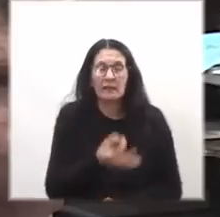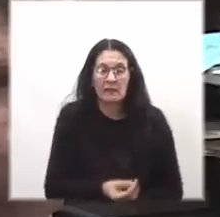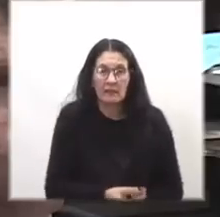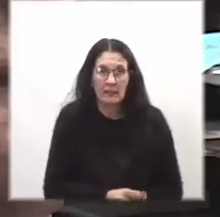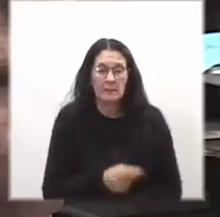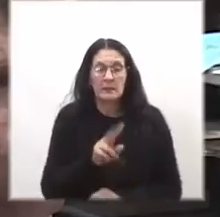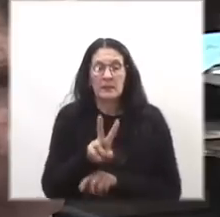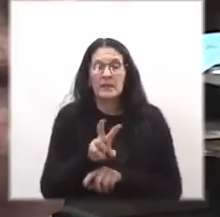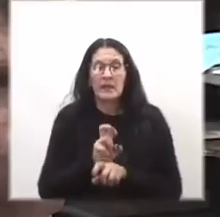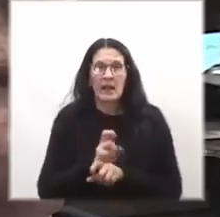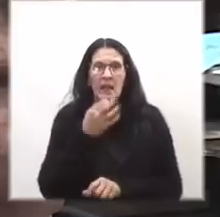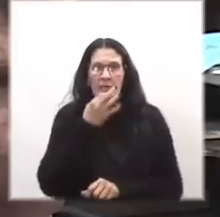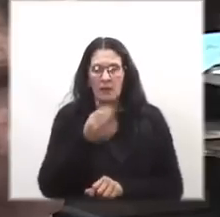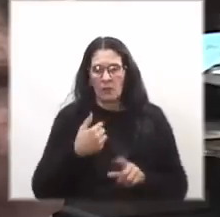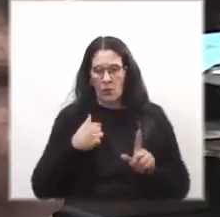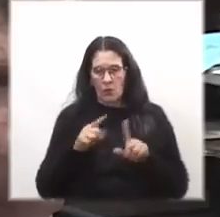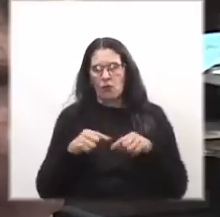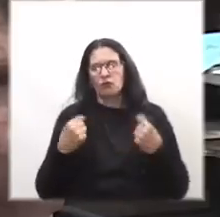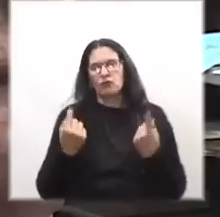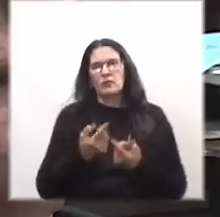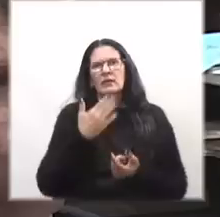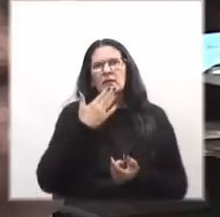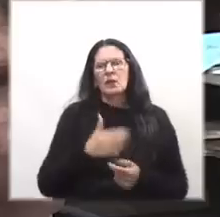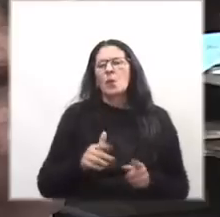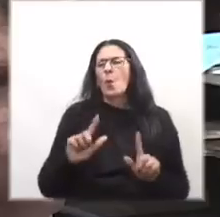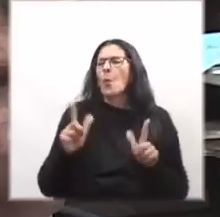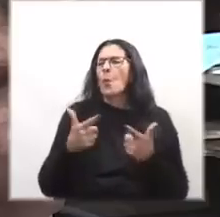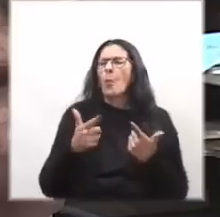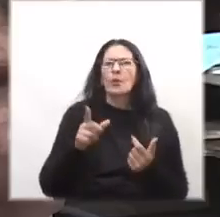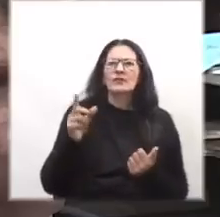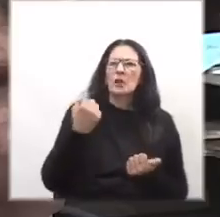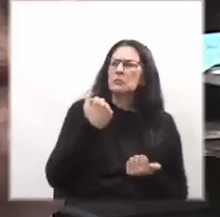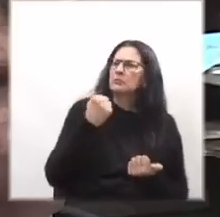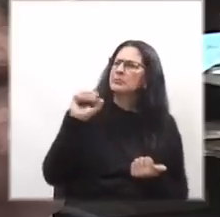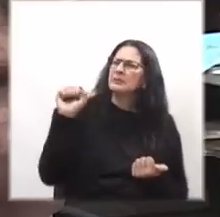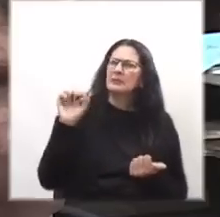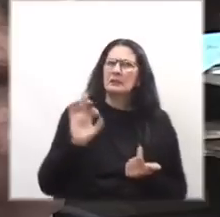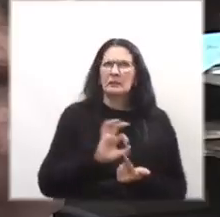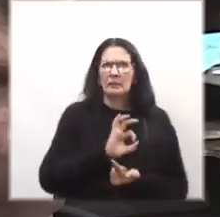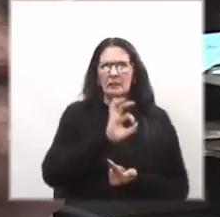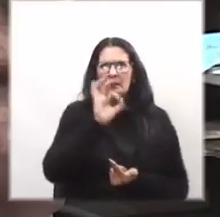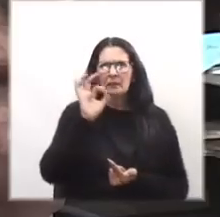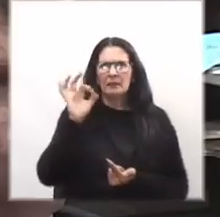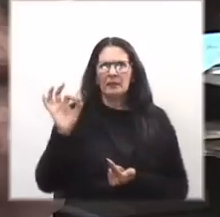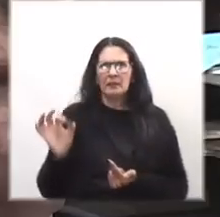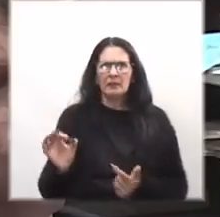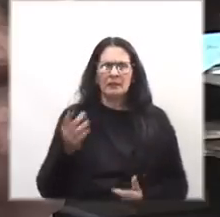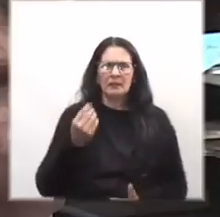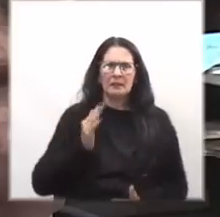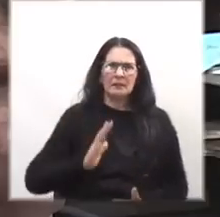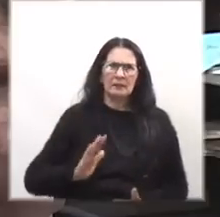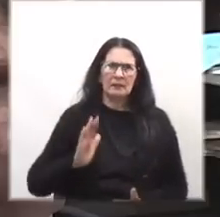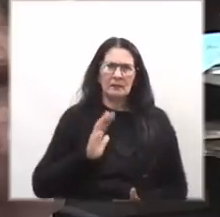La fiscal dice nosotros entendemos que no hubo una diligencia en el accionar de la señora.